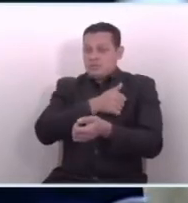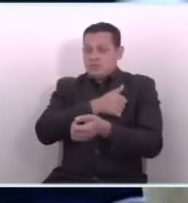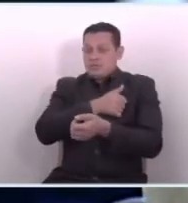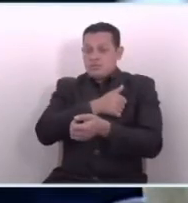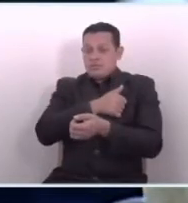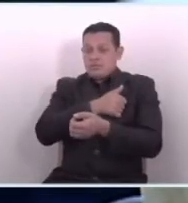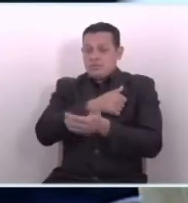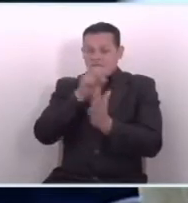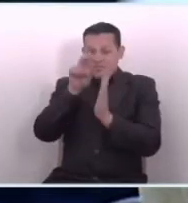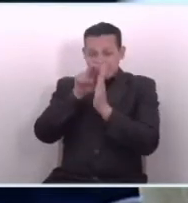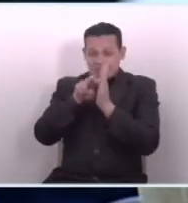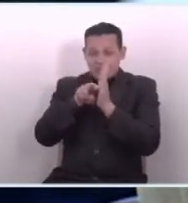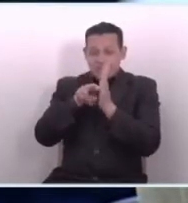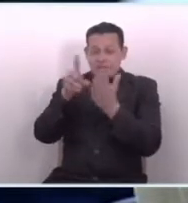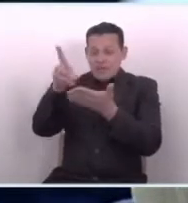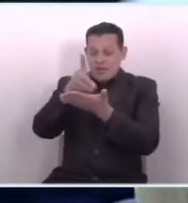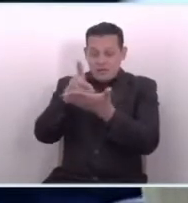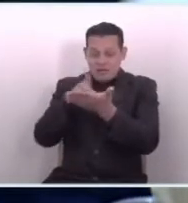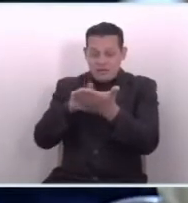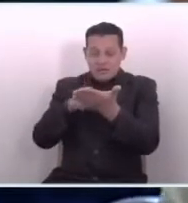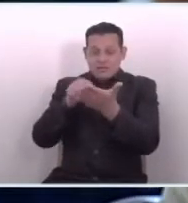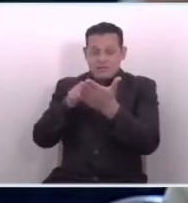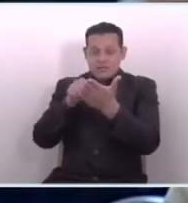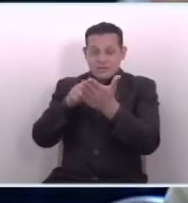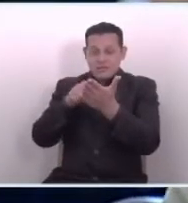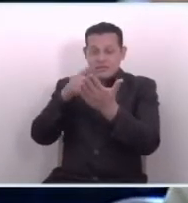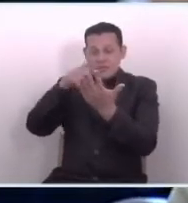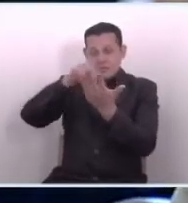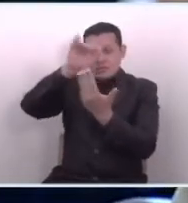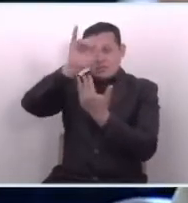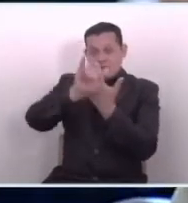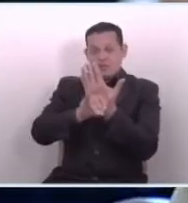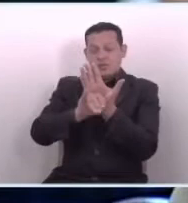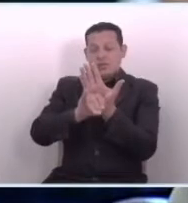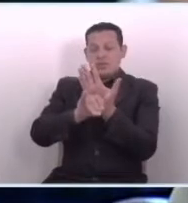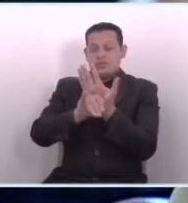considerado en este decreto, en este proyecto